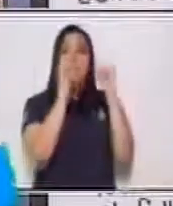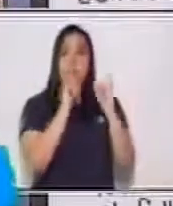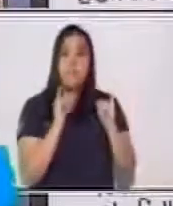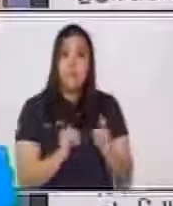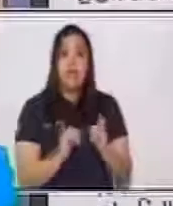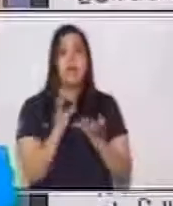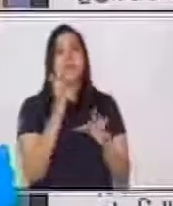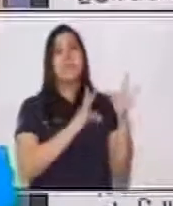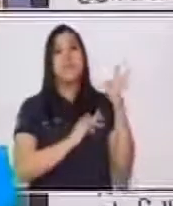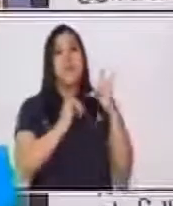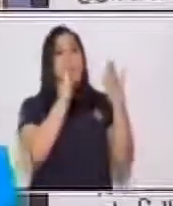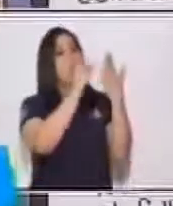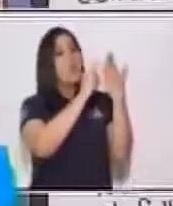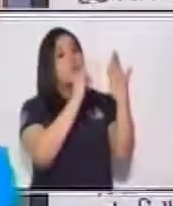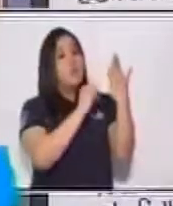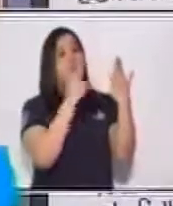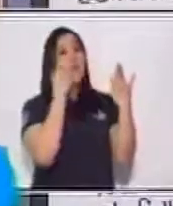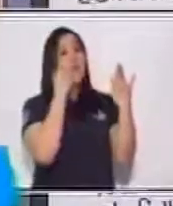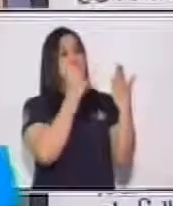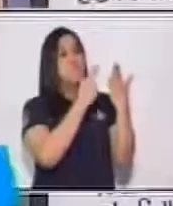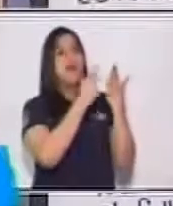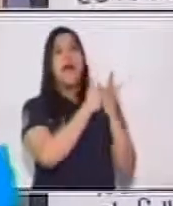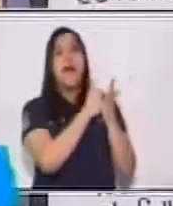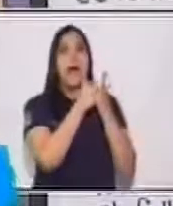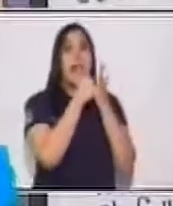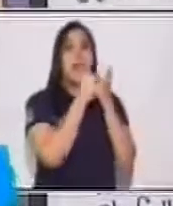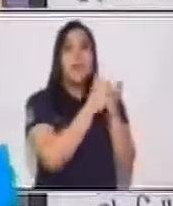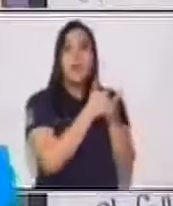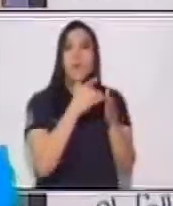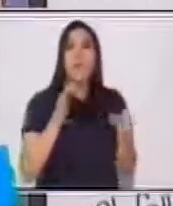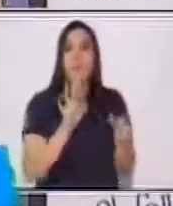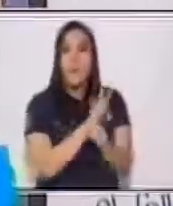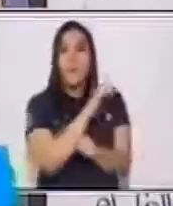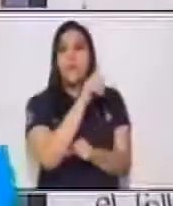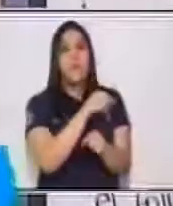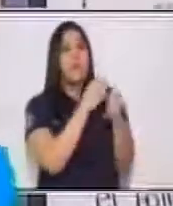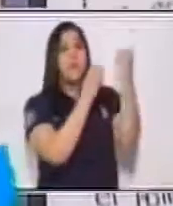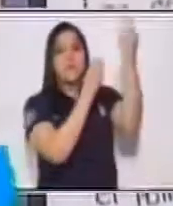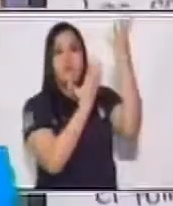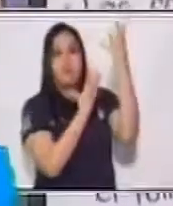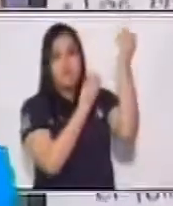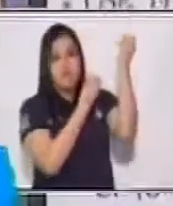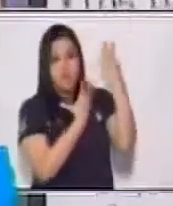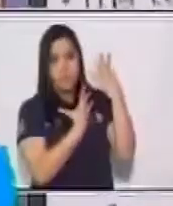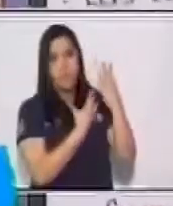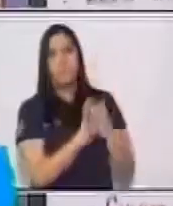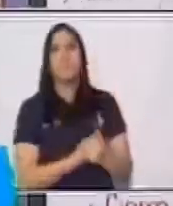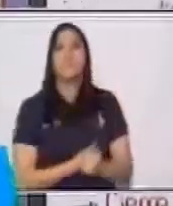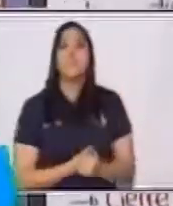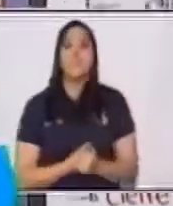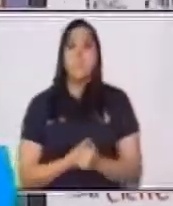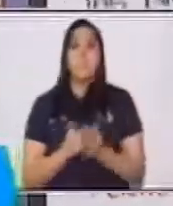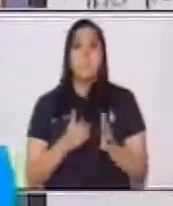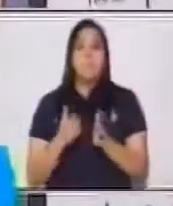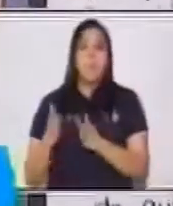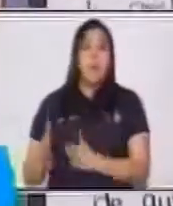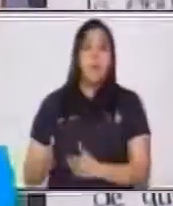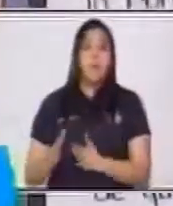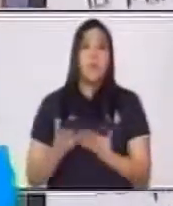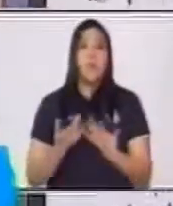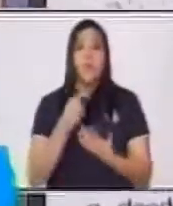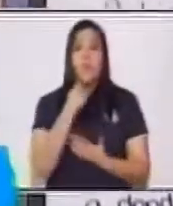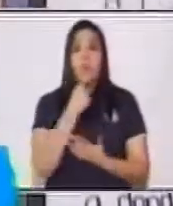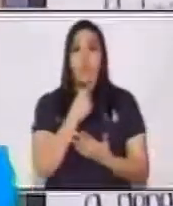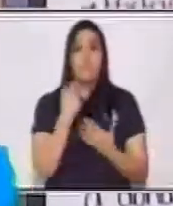gráfico que nos va a ayudar como complemento para esta herramienta. Cuando hablamos de la